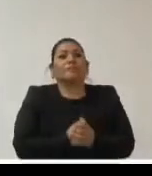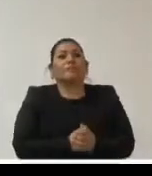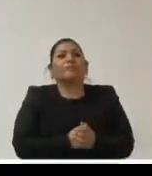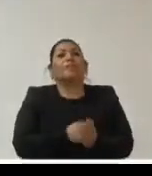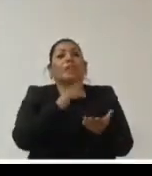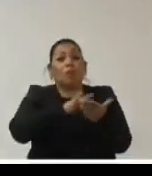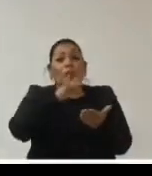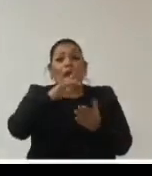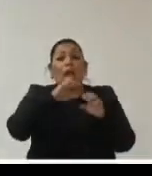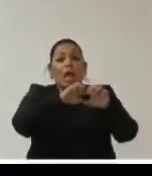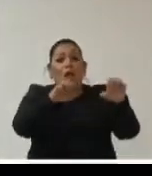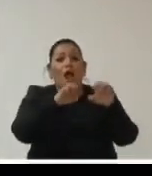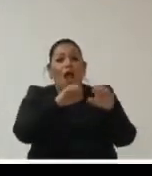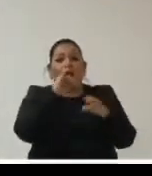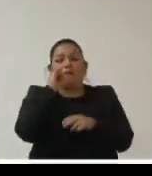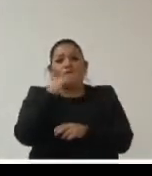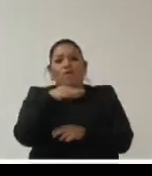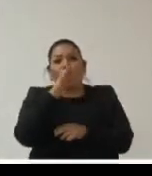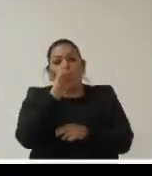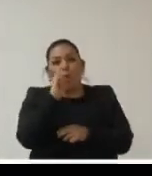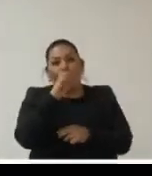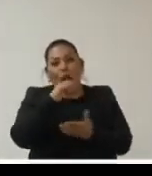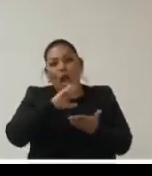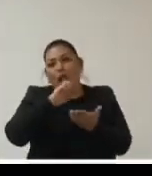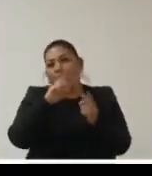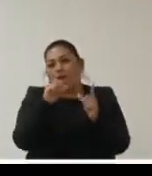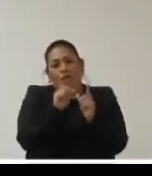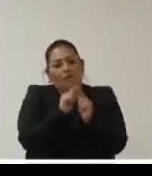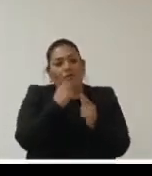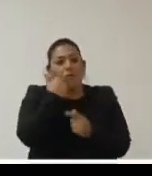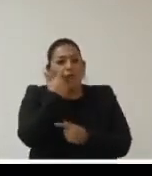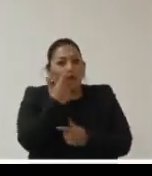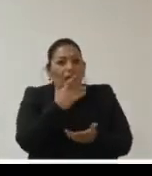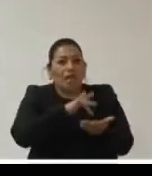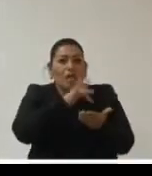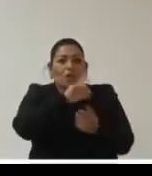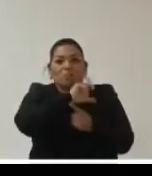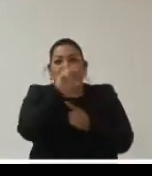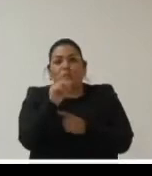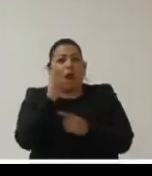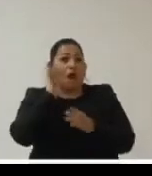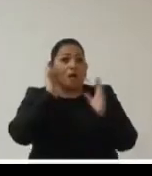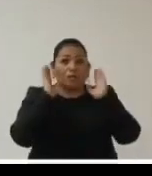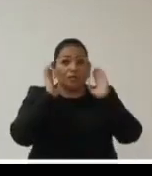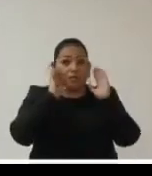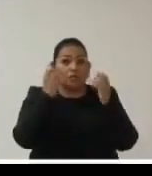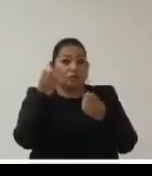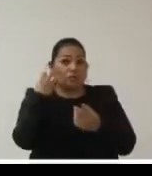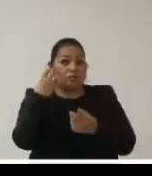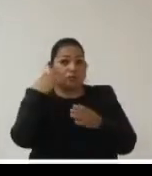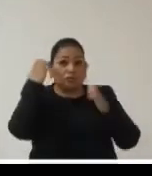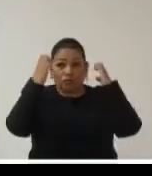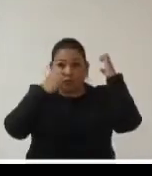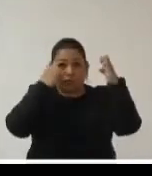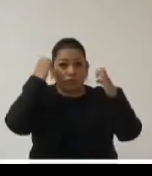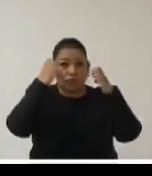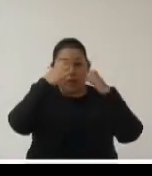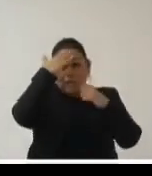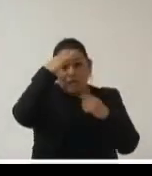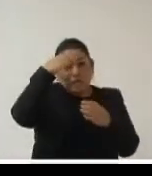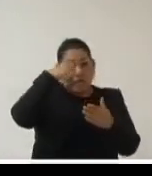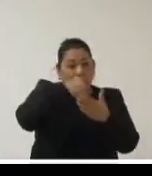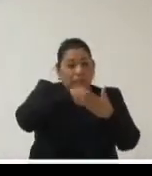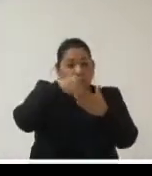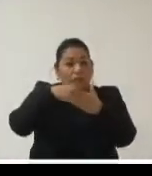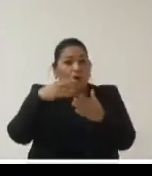y gracias a todo el equipo del INFOEM yo solo quiero decir que después de todo lo que hemos escuchado después de escuchar a tantos expertos